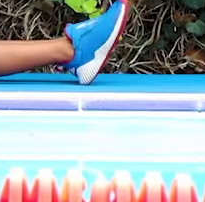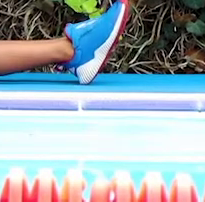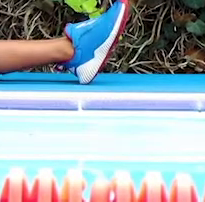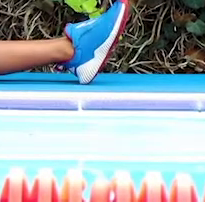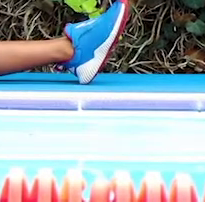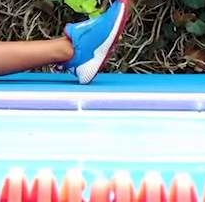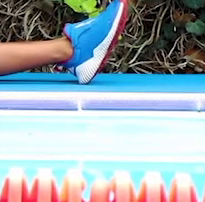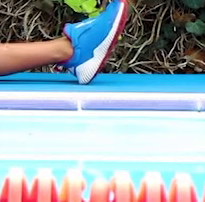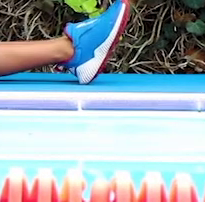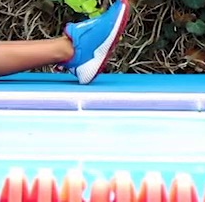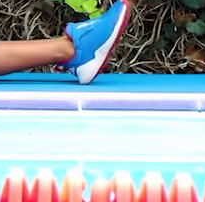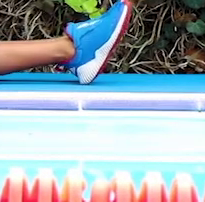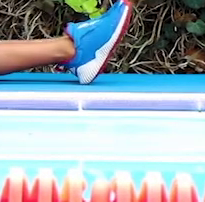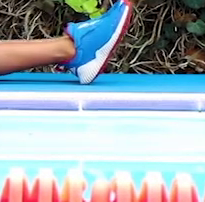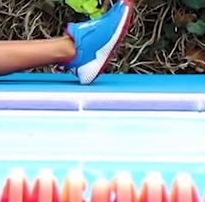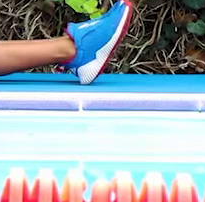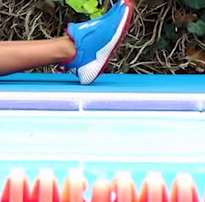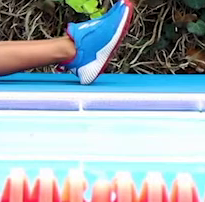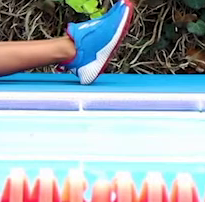profundo.